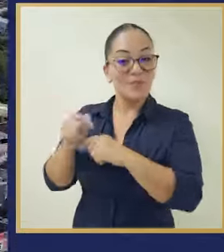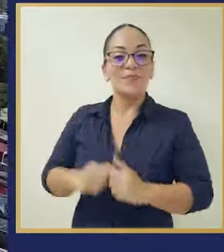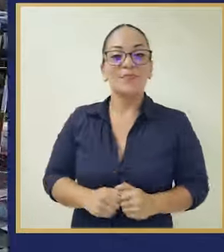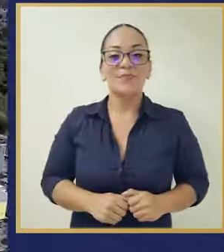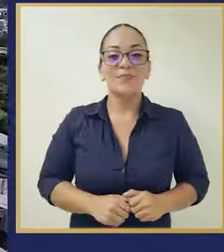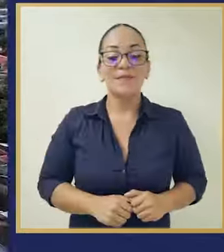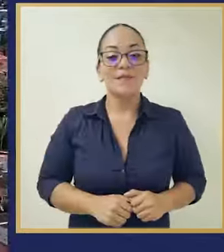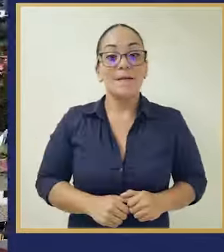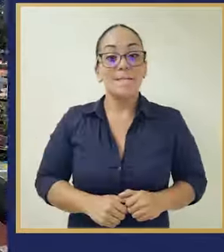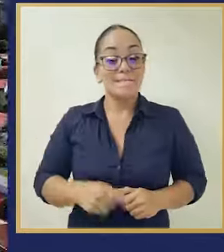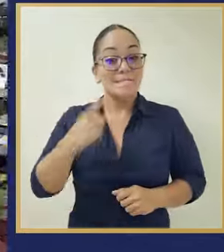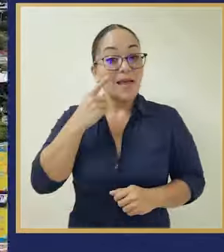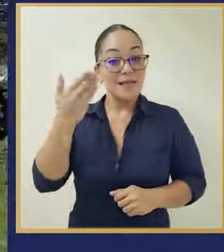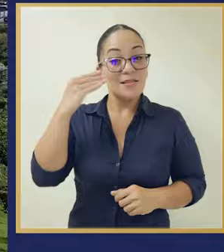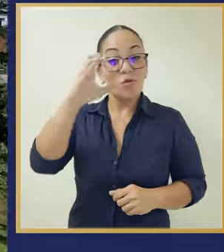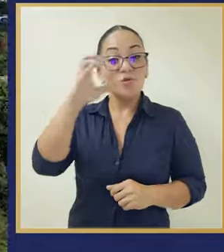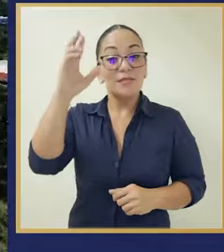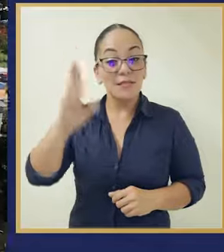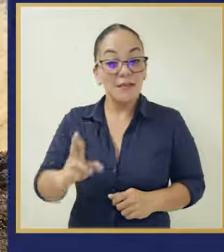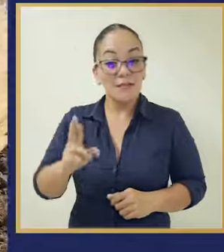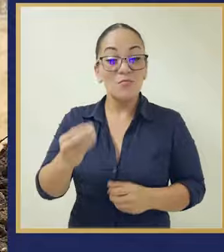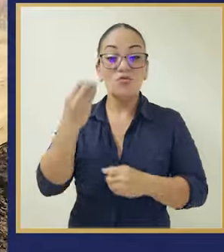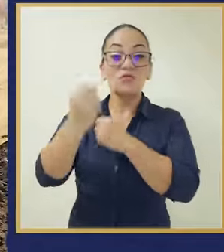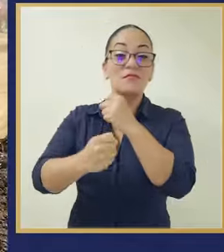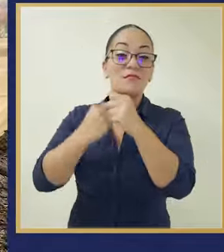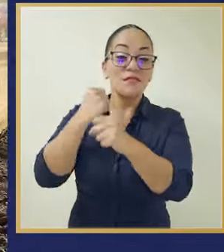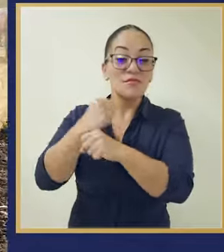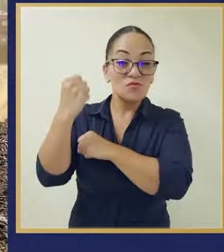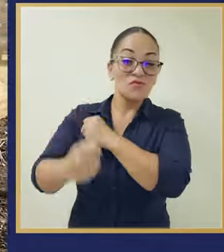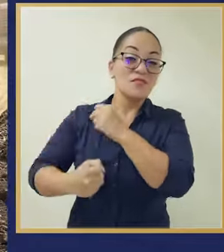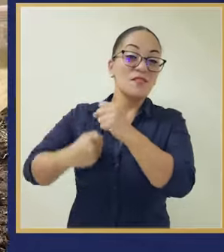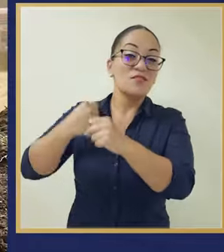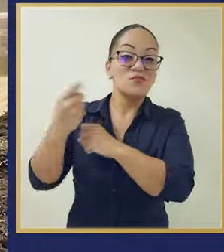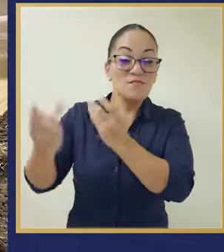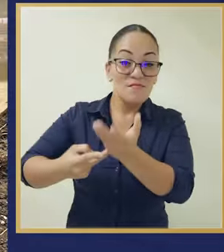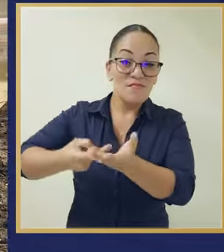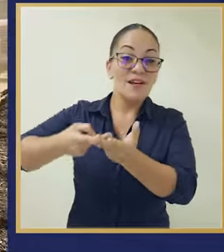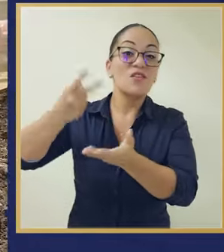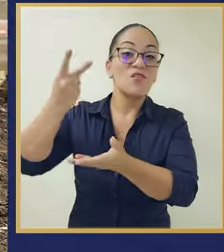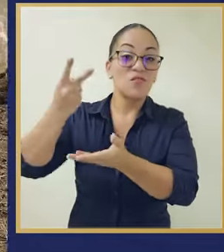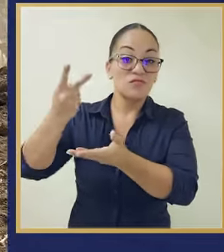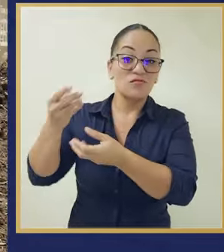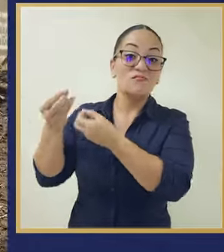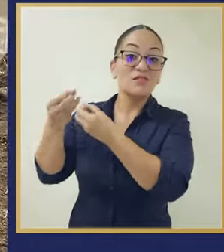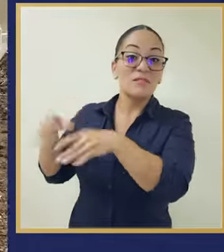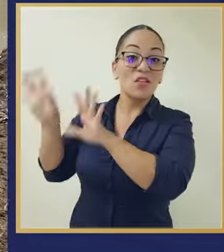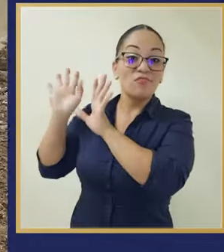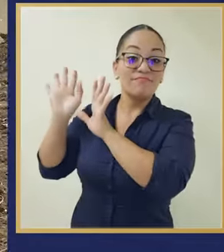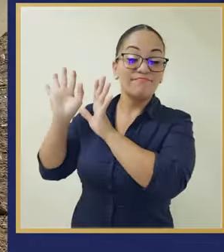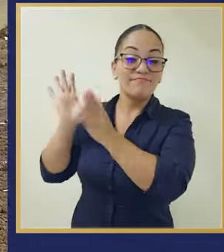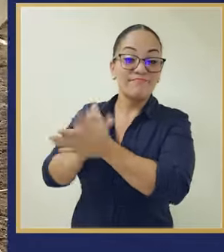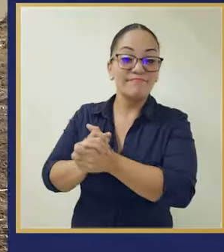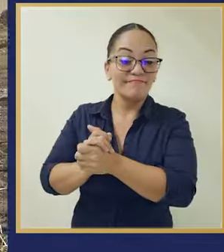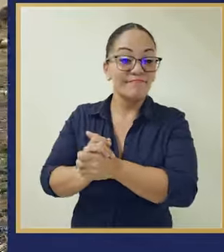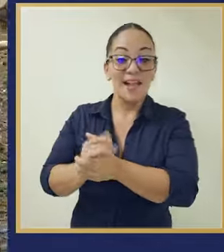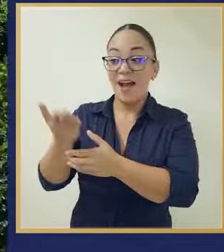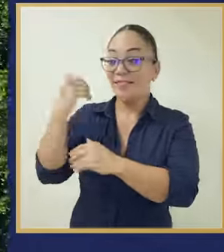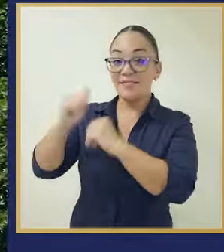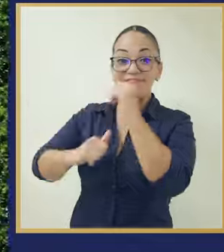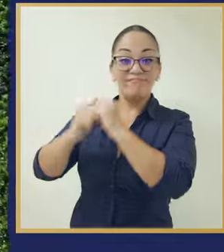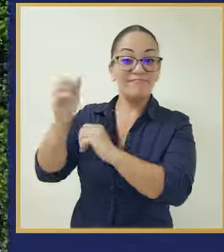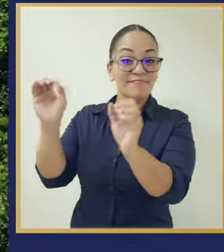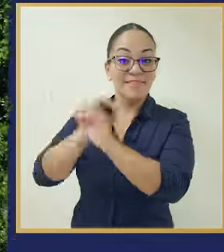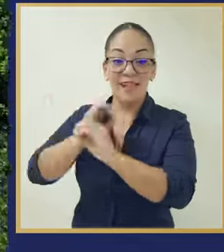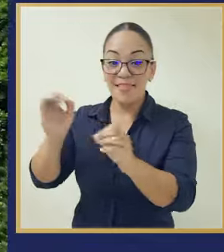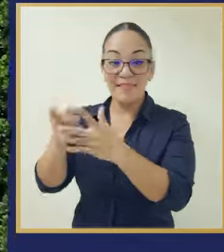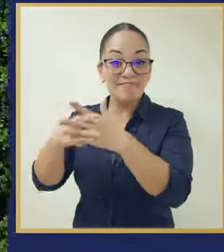cuenta que Costa Rica ha perdido años de años valiosos. Dejamos de construir infraestructura,